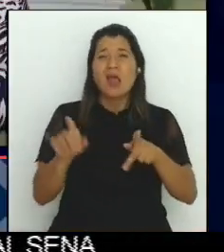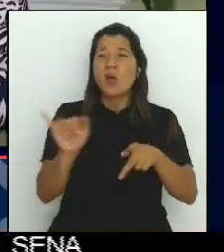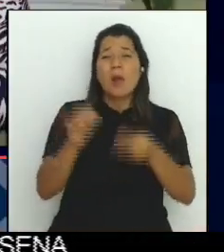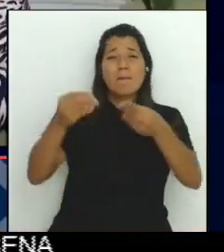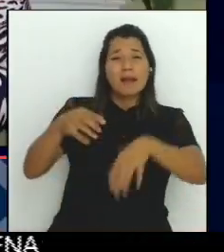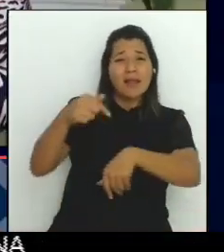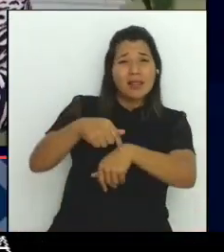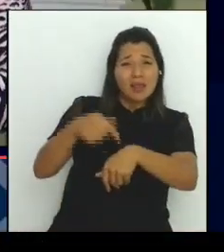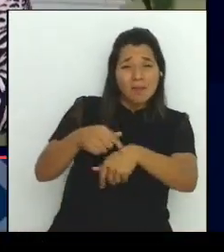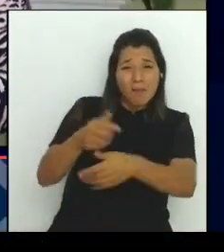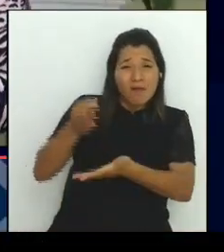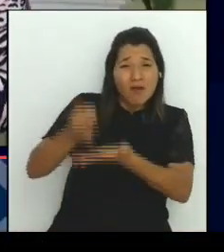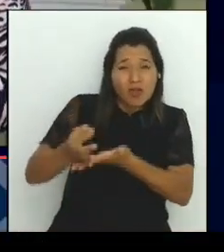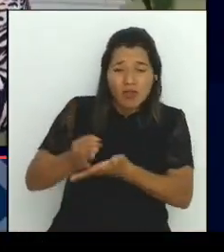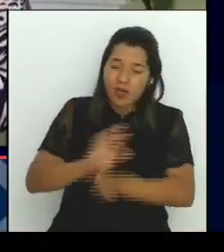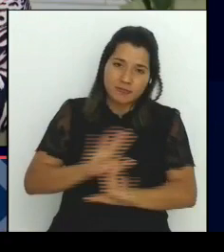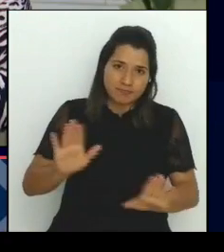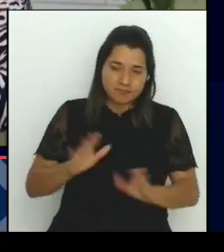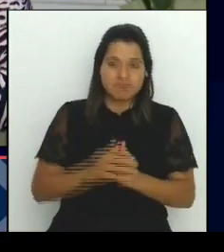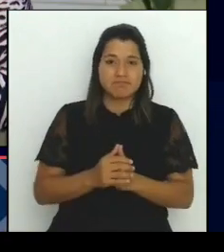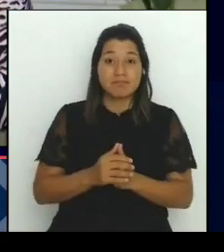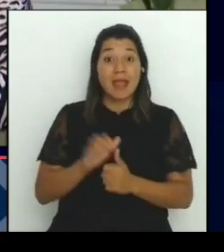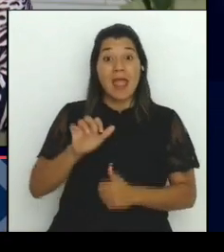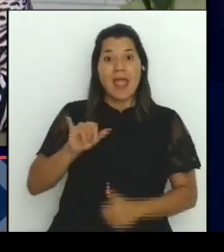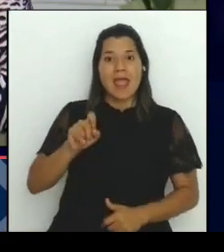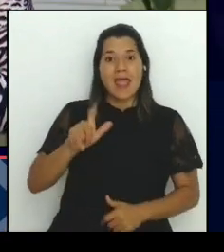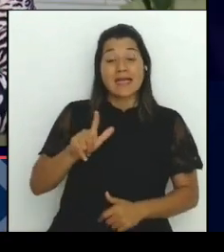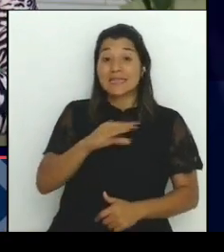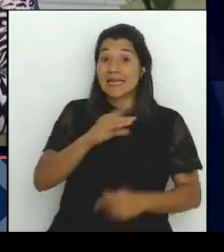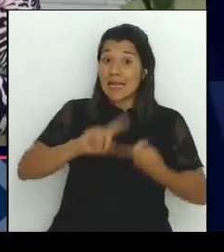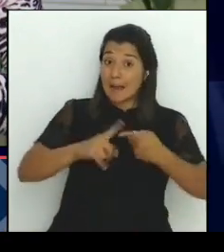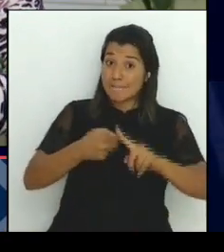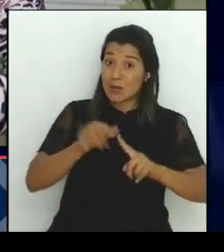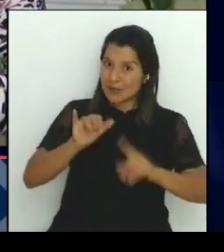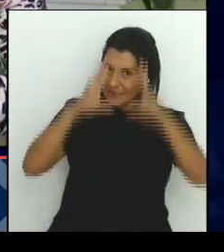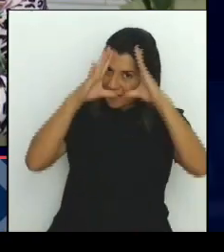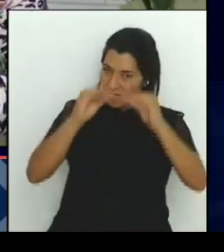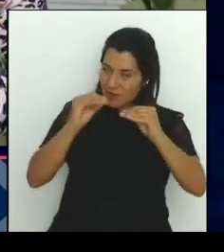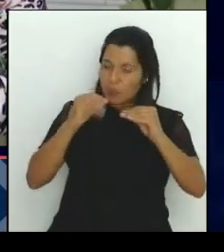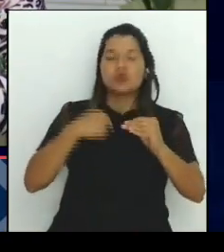Eiceli, amigos televidentes, la información que tengo de momento vuelvo con usted al estudio principal donde tiene más noticias. Buenas noches.